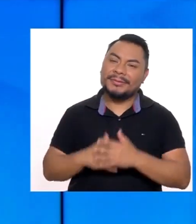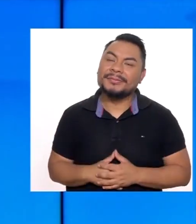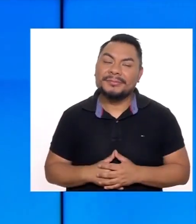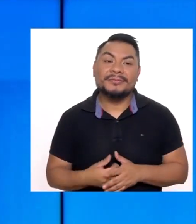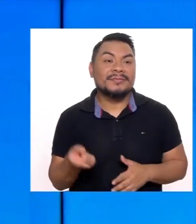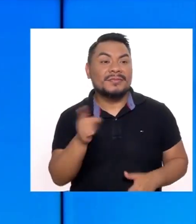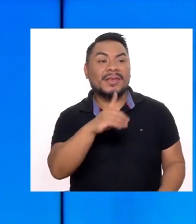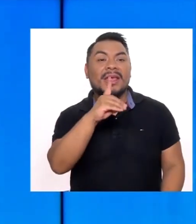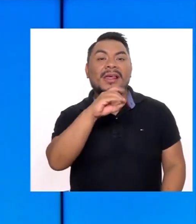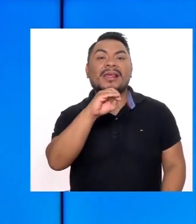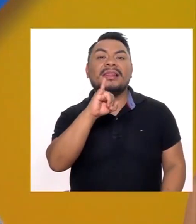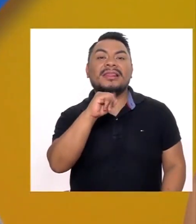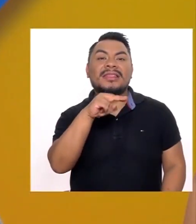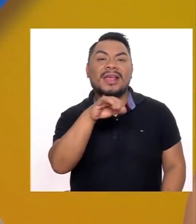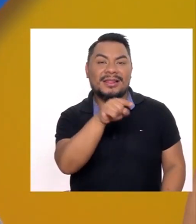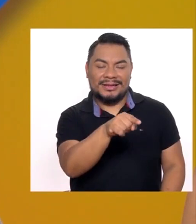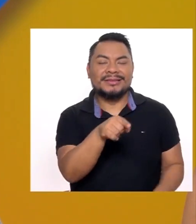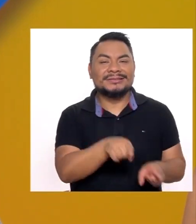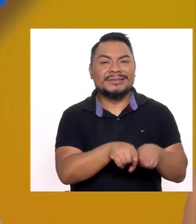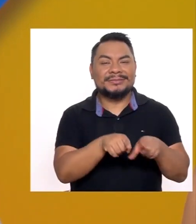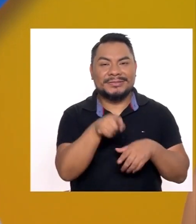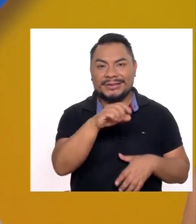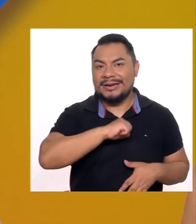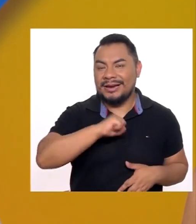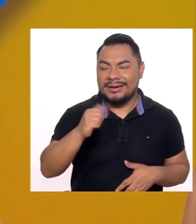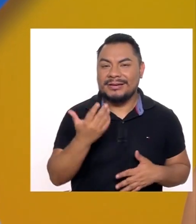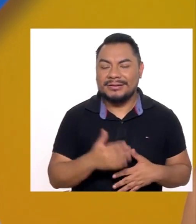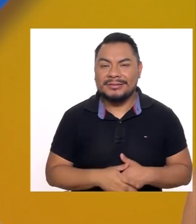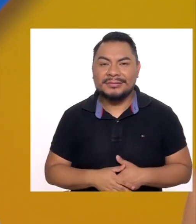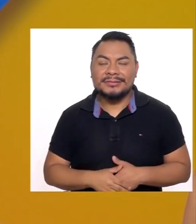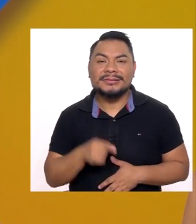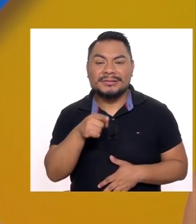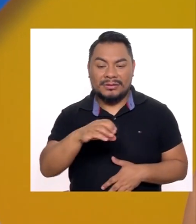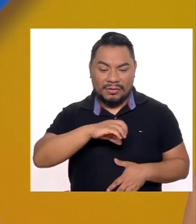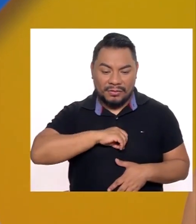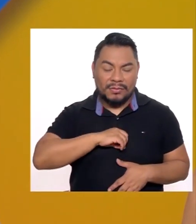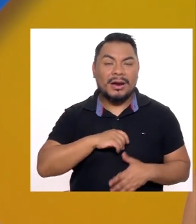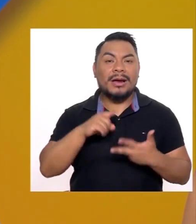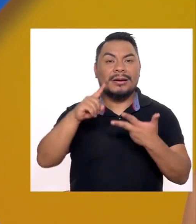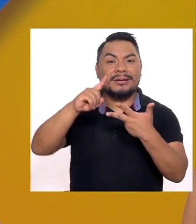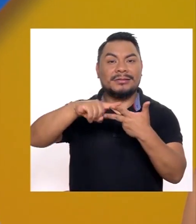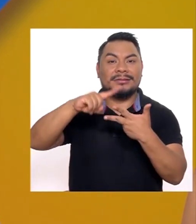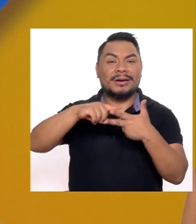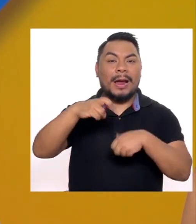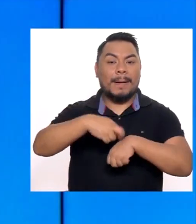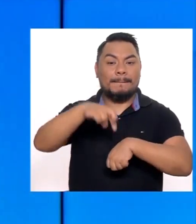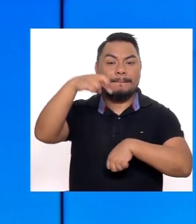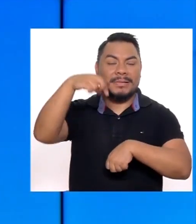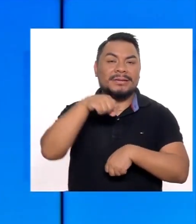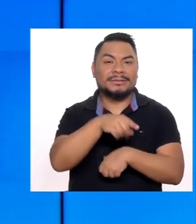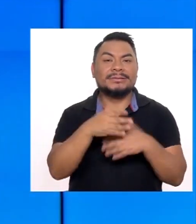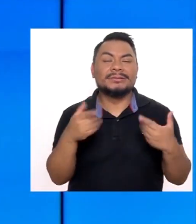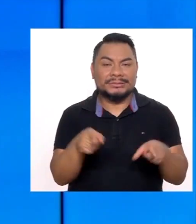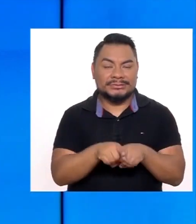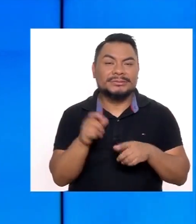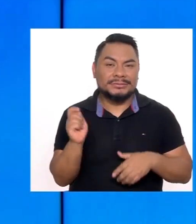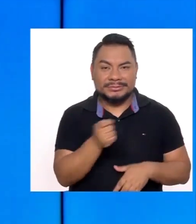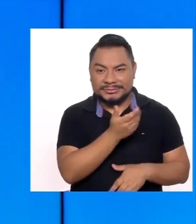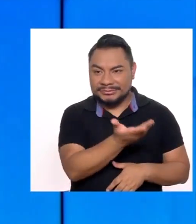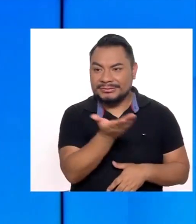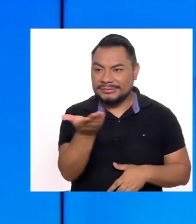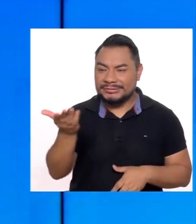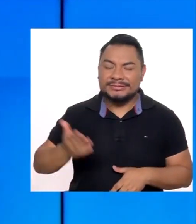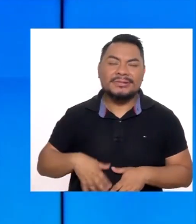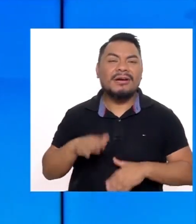Y Diana Rojas Que también se llevó Una medalla de plata En para badminton